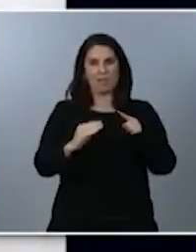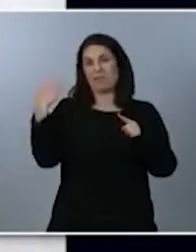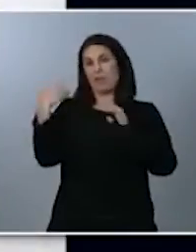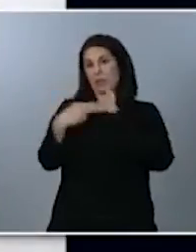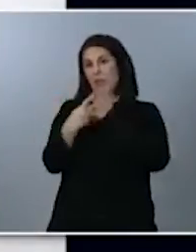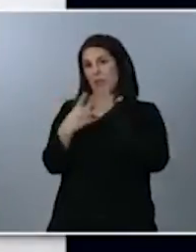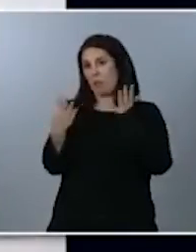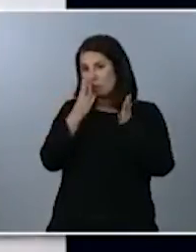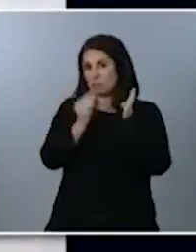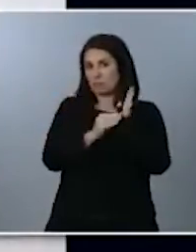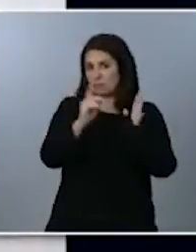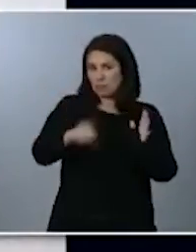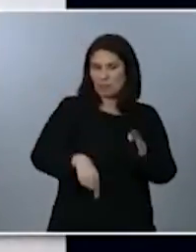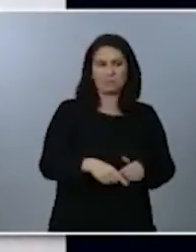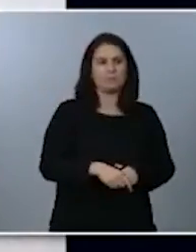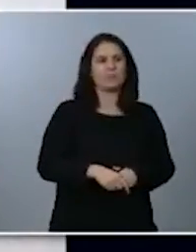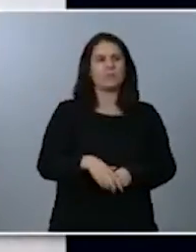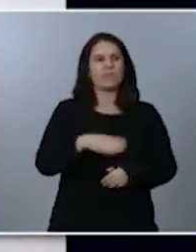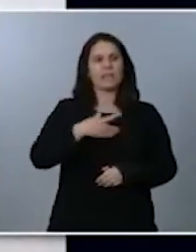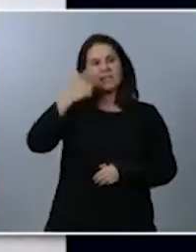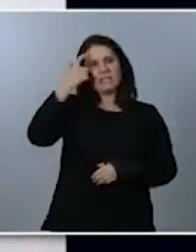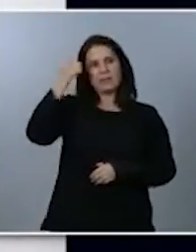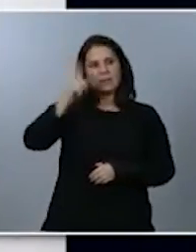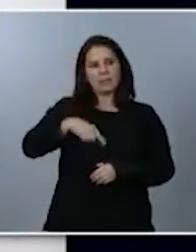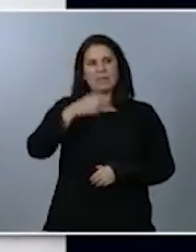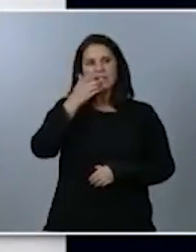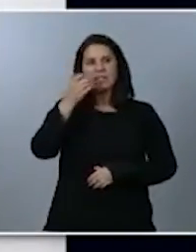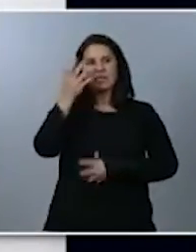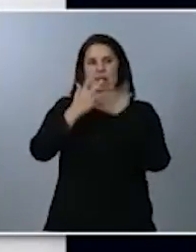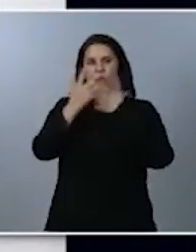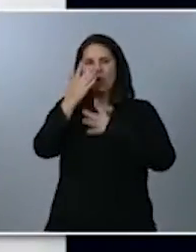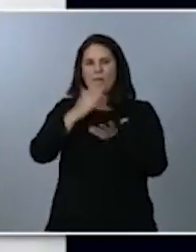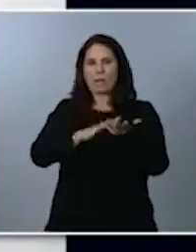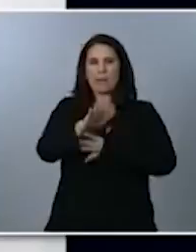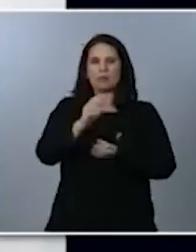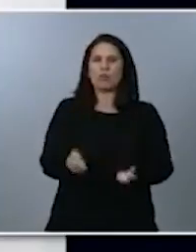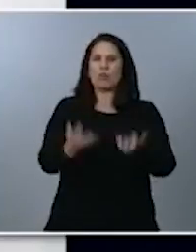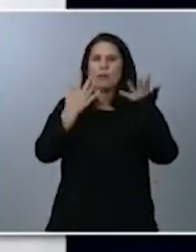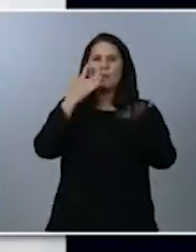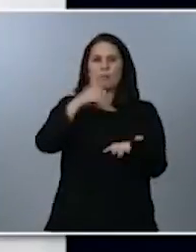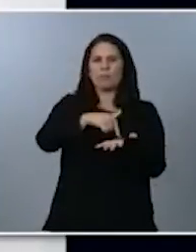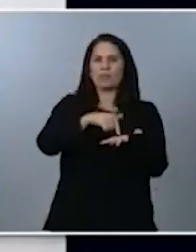También quería saber si habían calculado el impacto de las subidas de impuestos sobre el PIB.